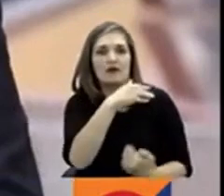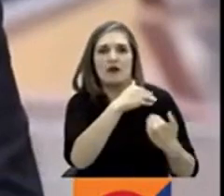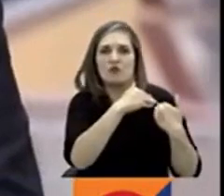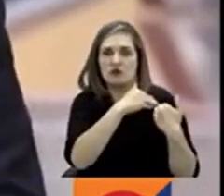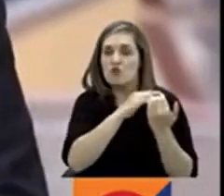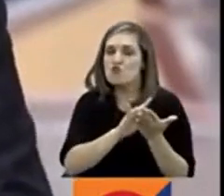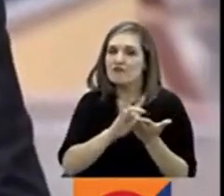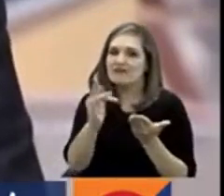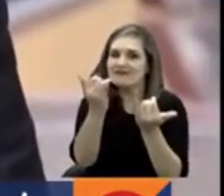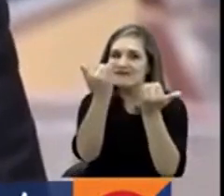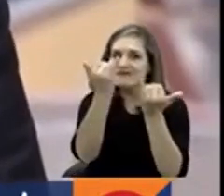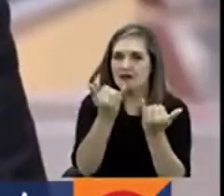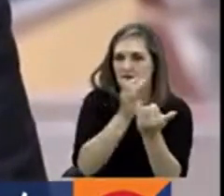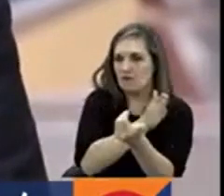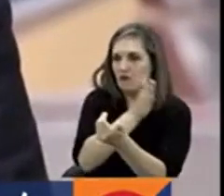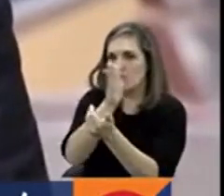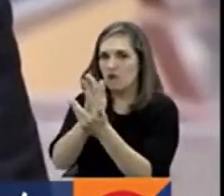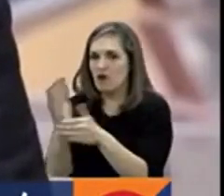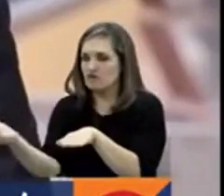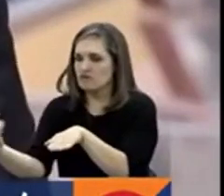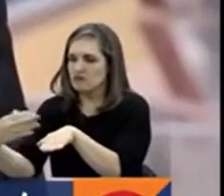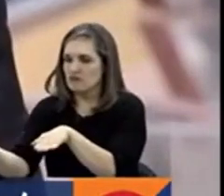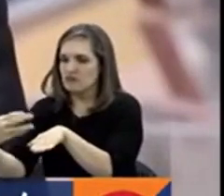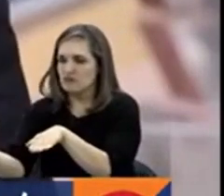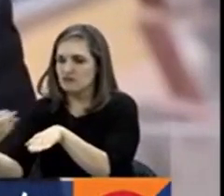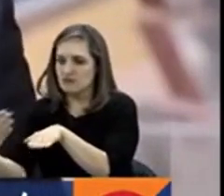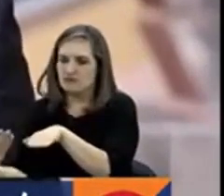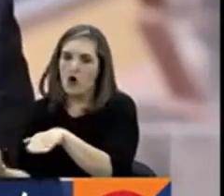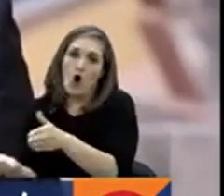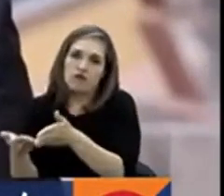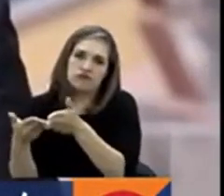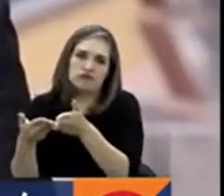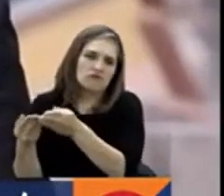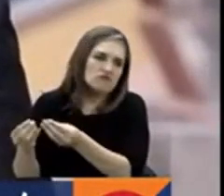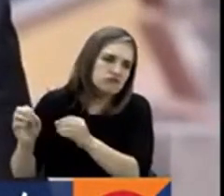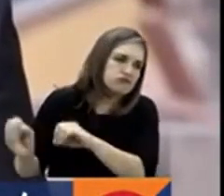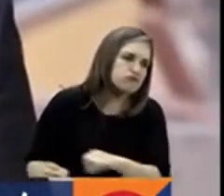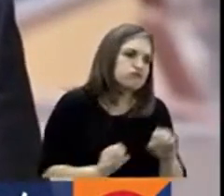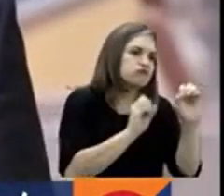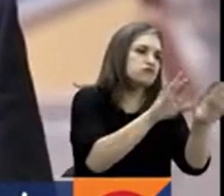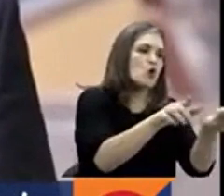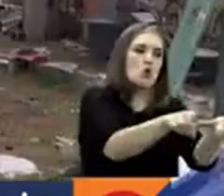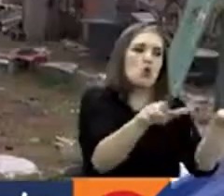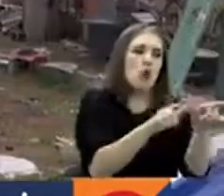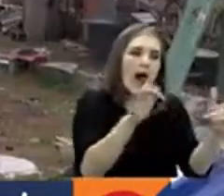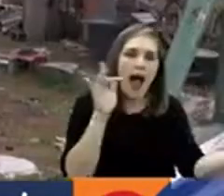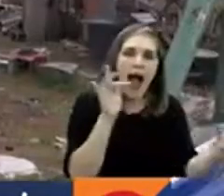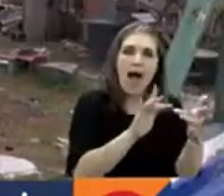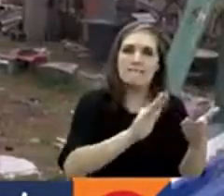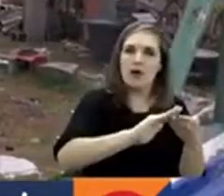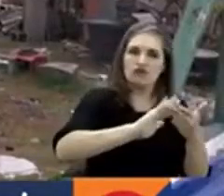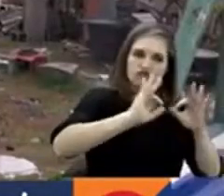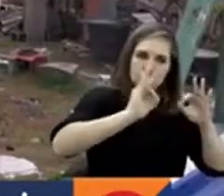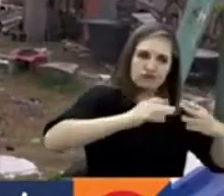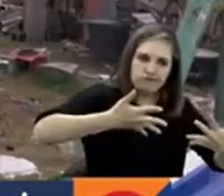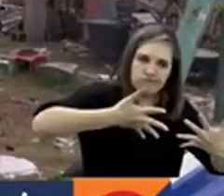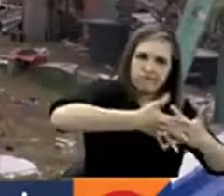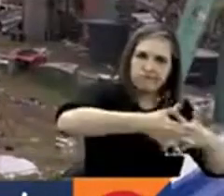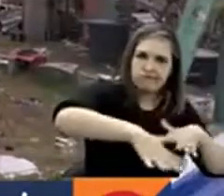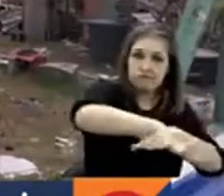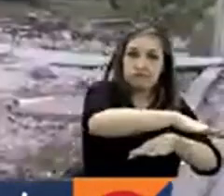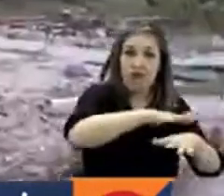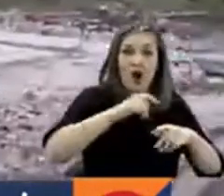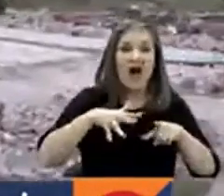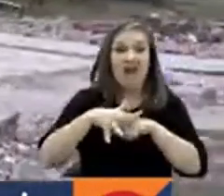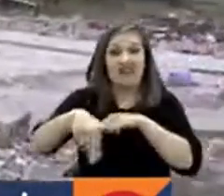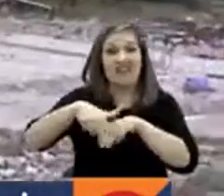todos esos escombros y residuos orgánicos y demás y los lleve a un sitio autorizado de disposición. Hechos que termina afectando el